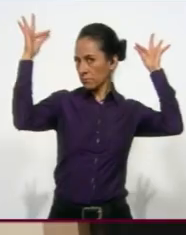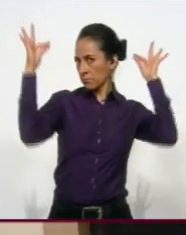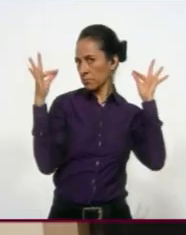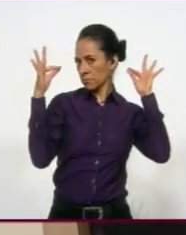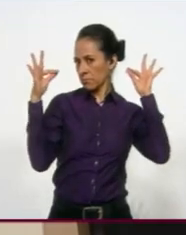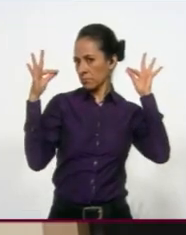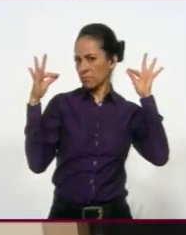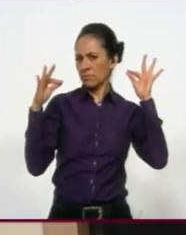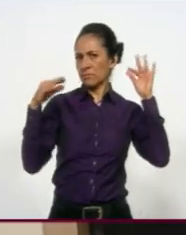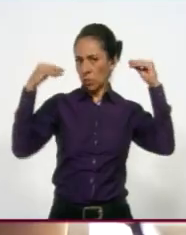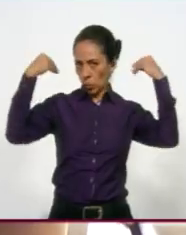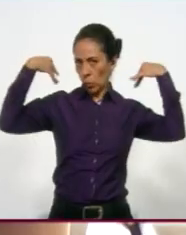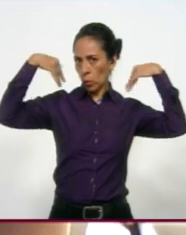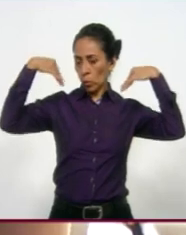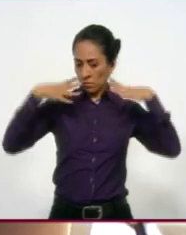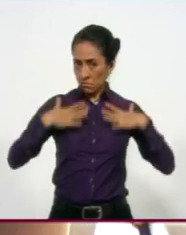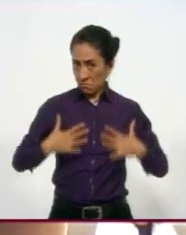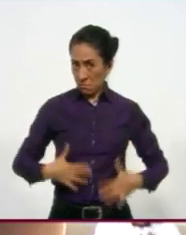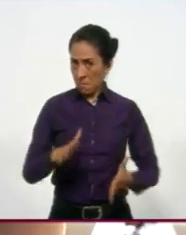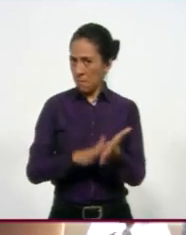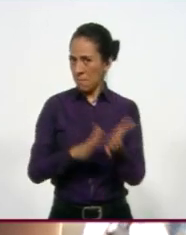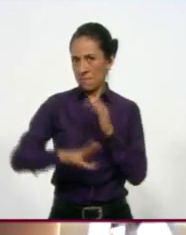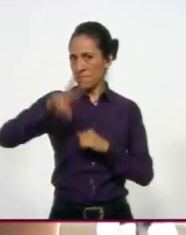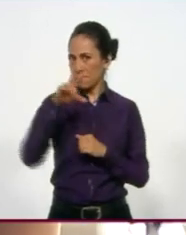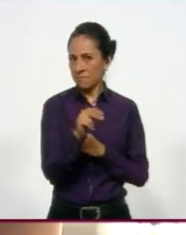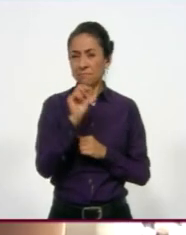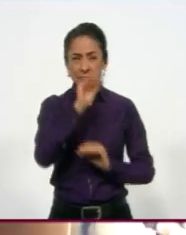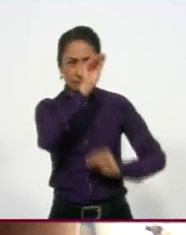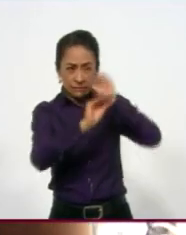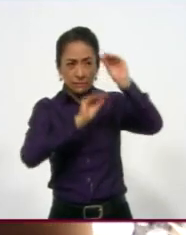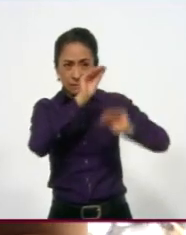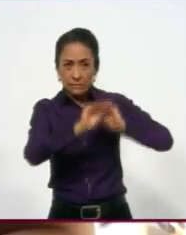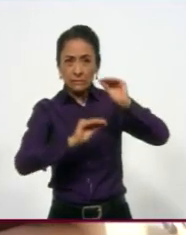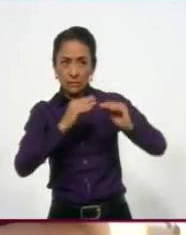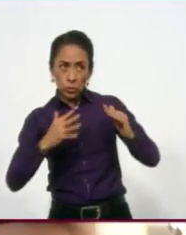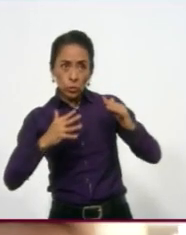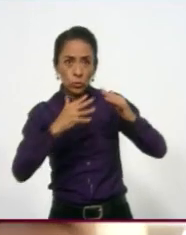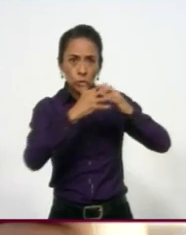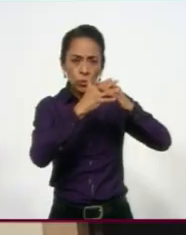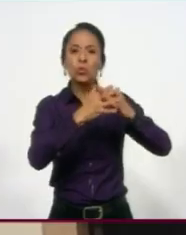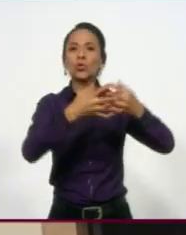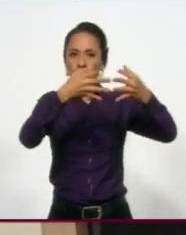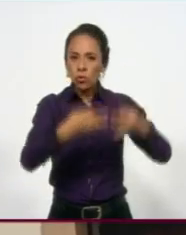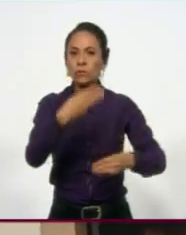papel lo que le da forma. Toda la estructura de la catrina lleva metal.